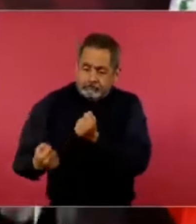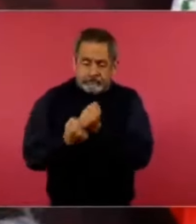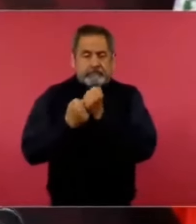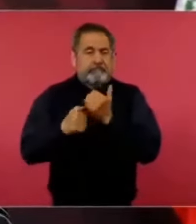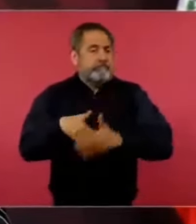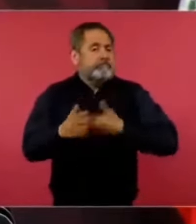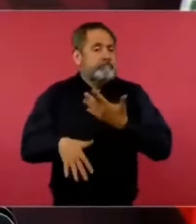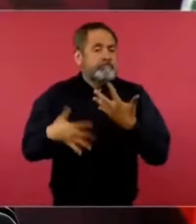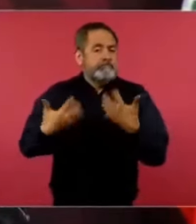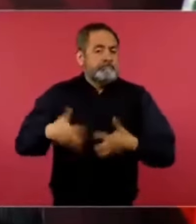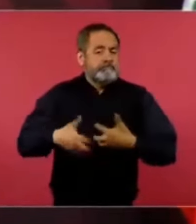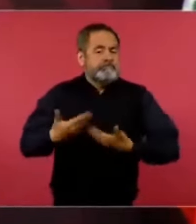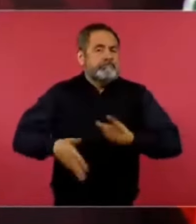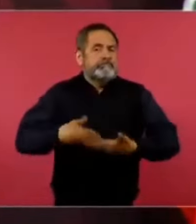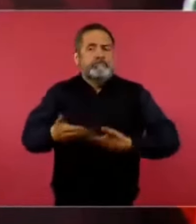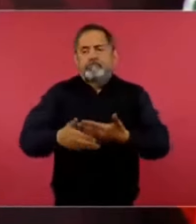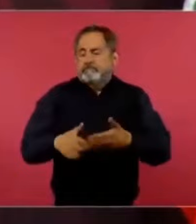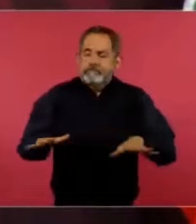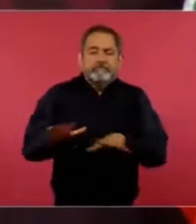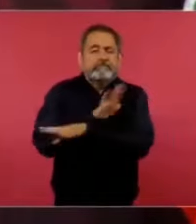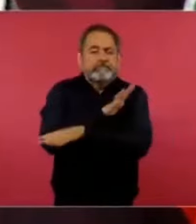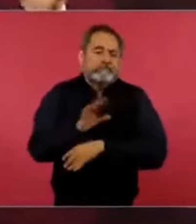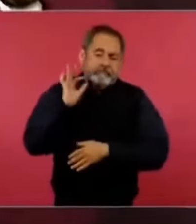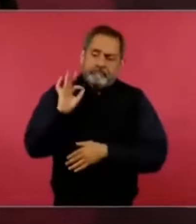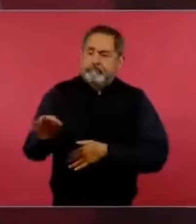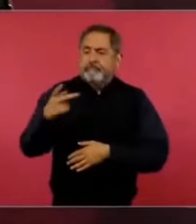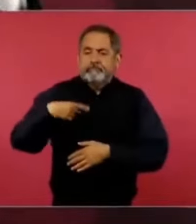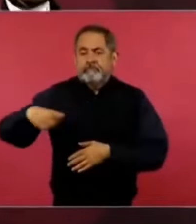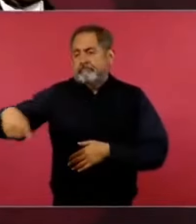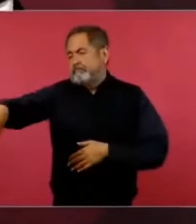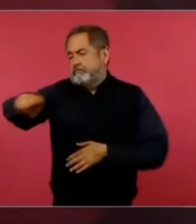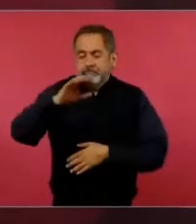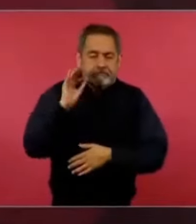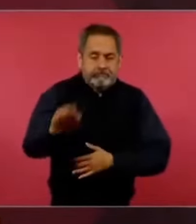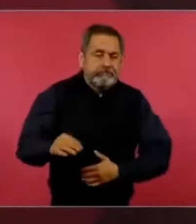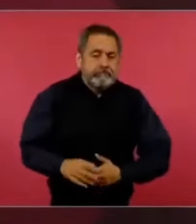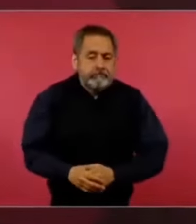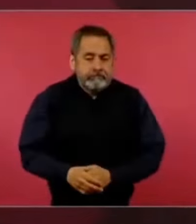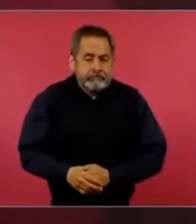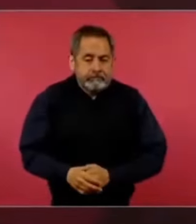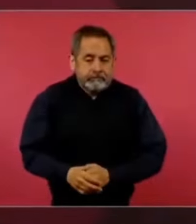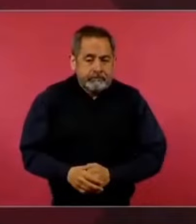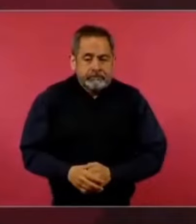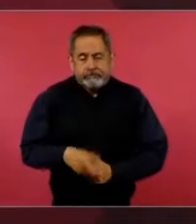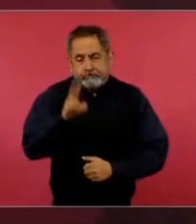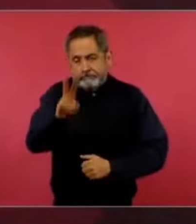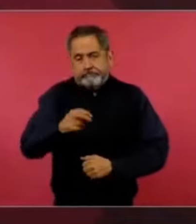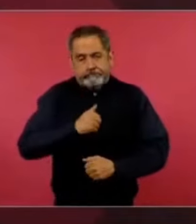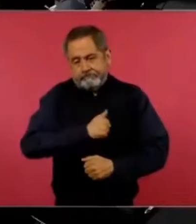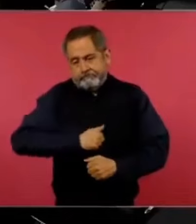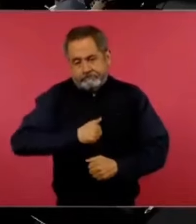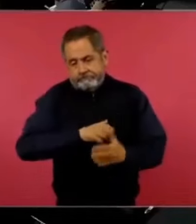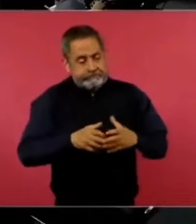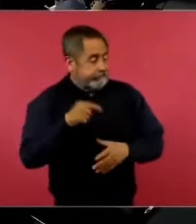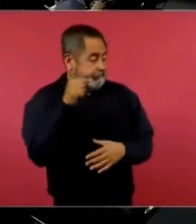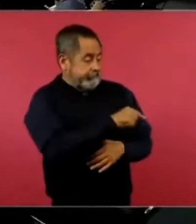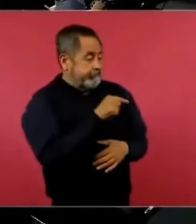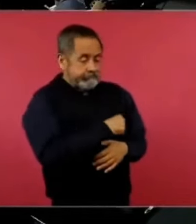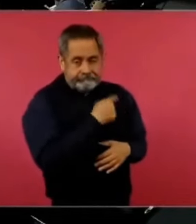Porque lamentablemente ese pensamiento conservador y sobre todo